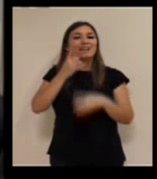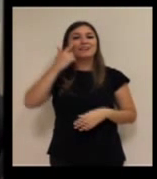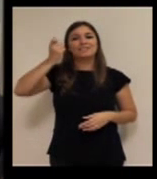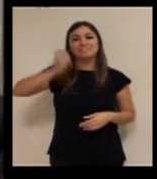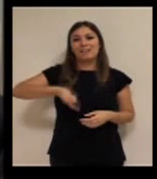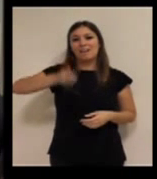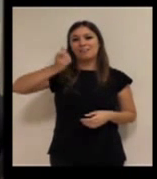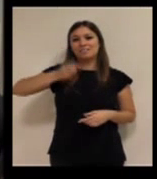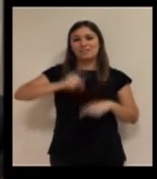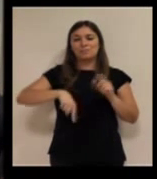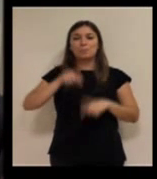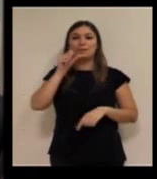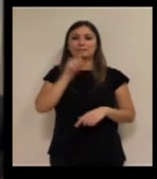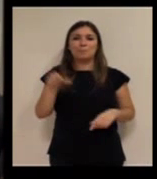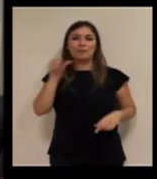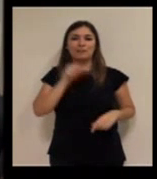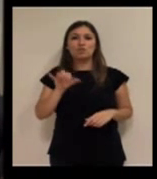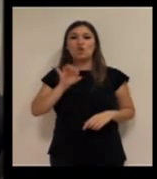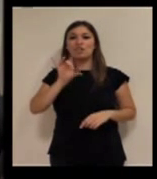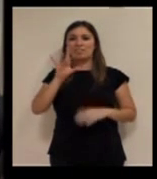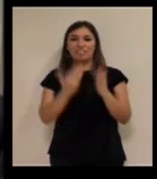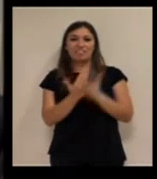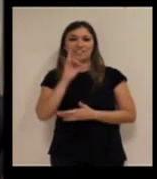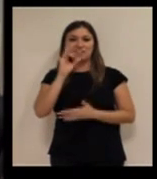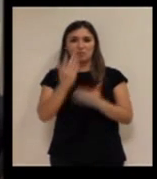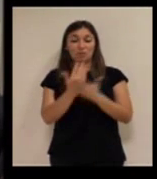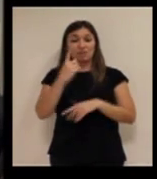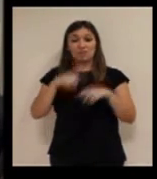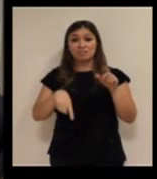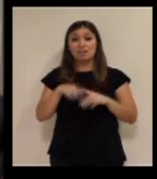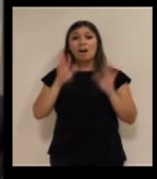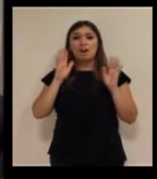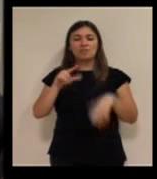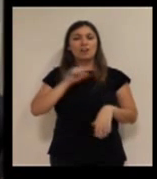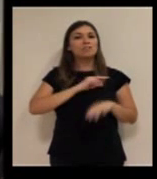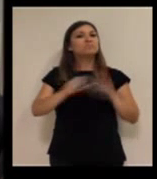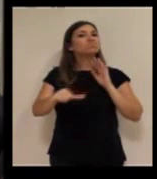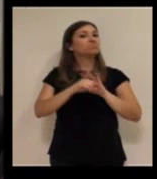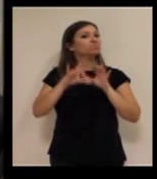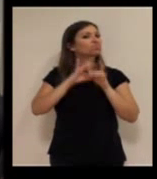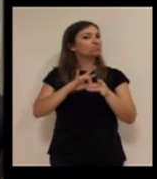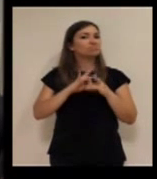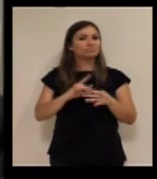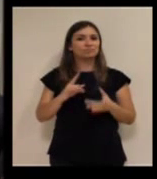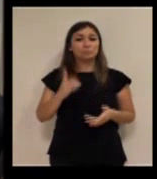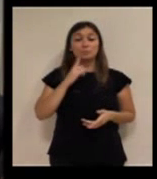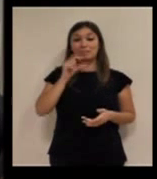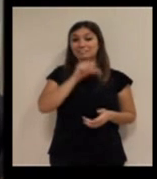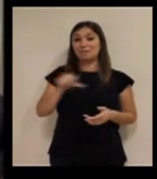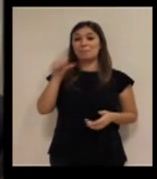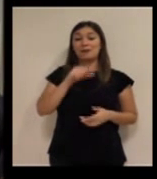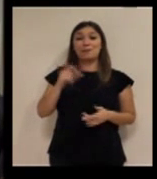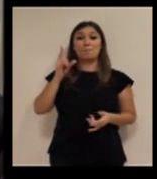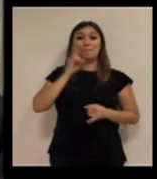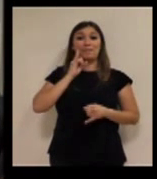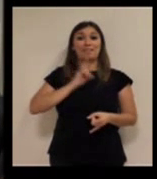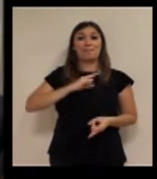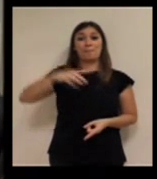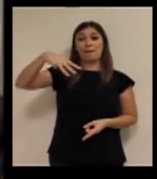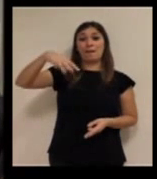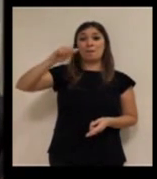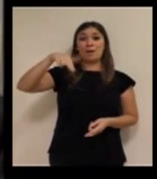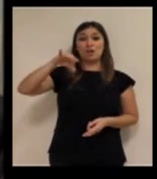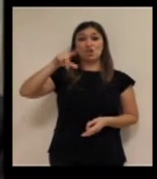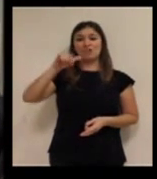con la frecuencia que será semanal o quincenal, no se acercó tanto el servicio, ¿no? Porque a mí, si todas las semanas me